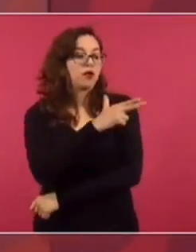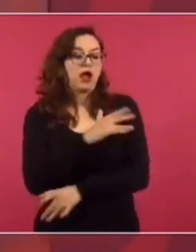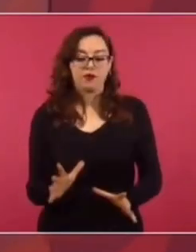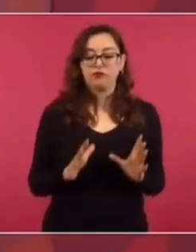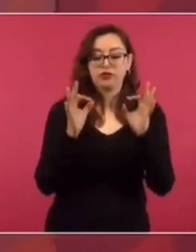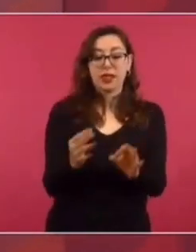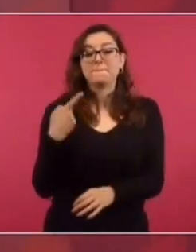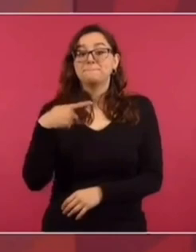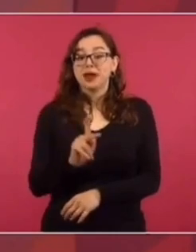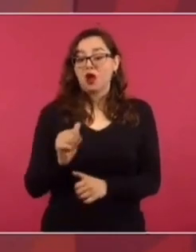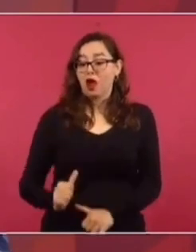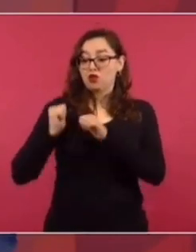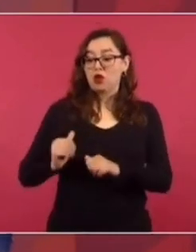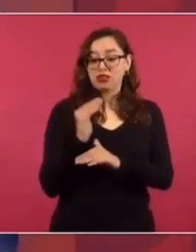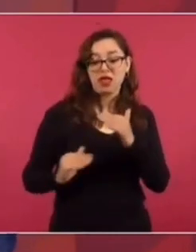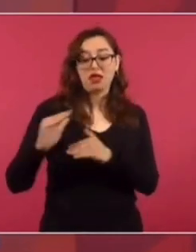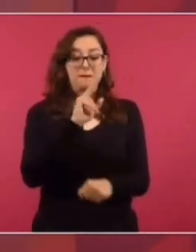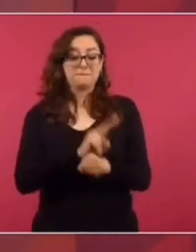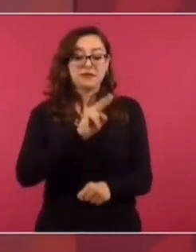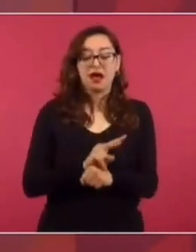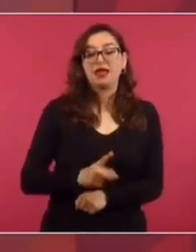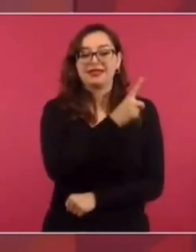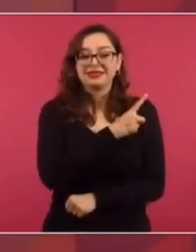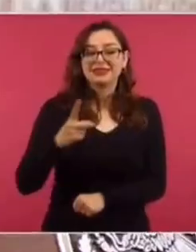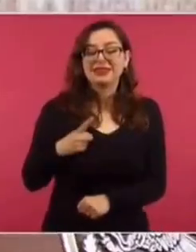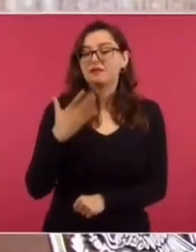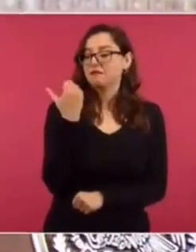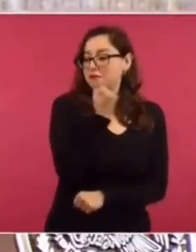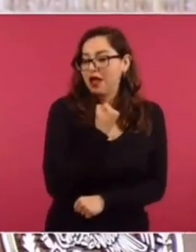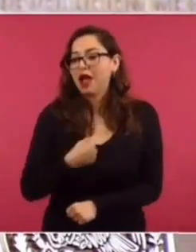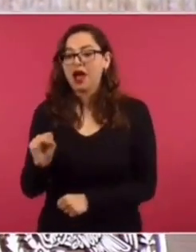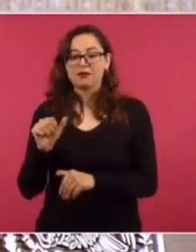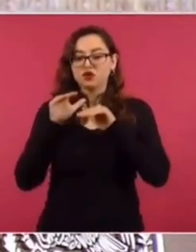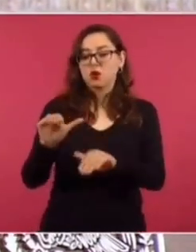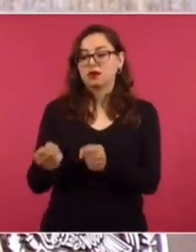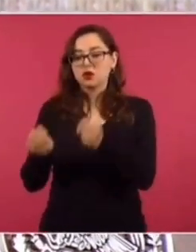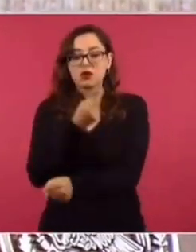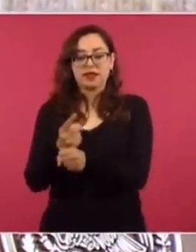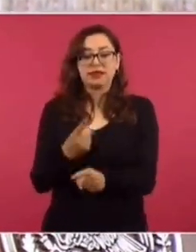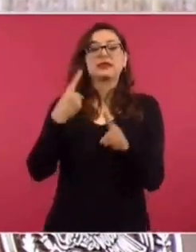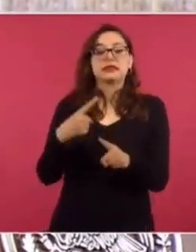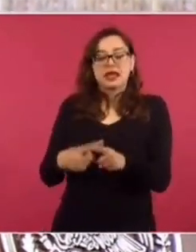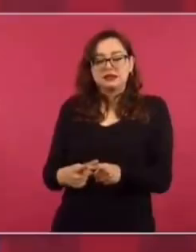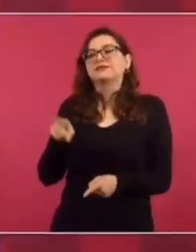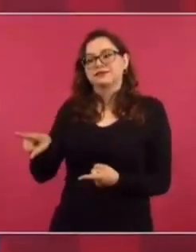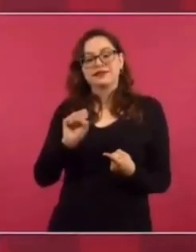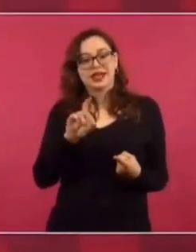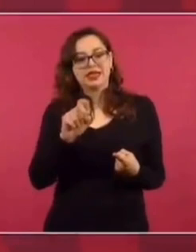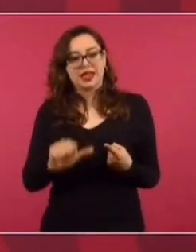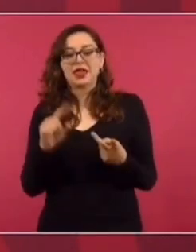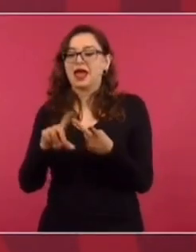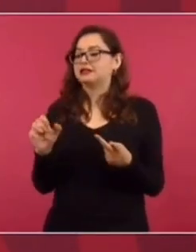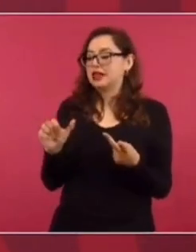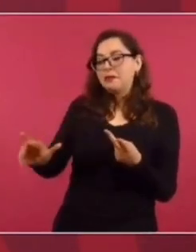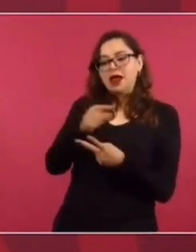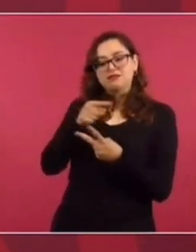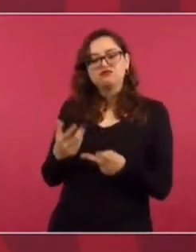Pero se requiere que la Guardia Nacional se convierta en una rama de la Secretaría de la Defensa. Esa es lo que estamos proponiendo,